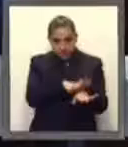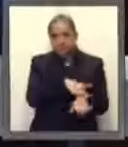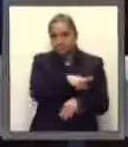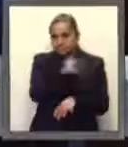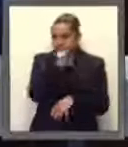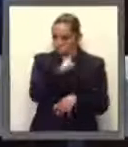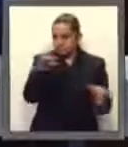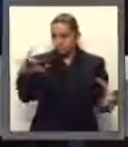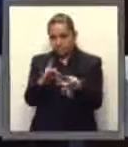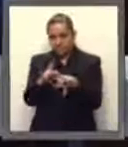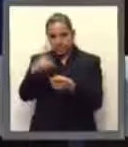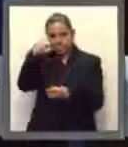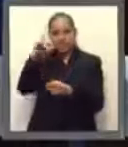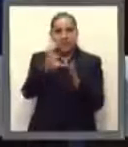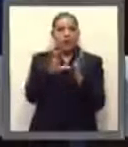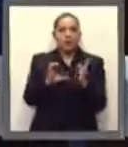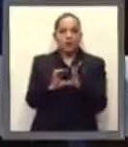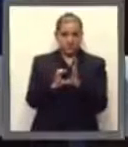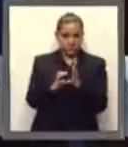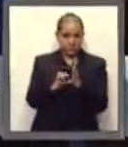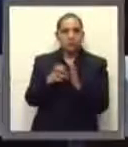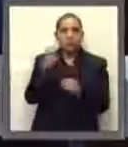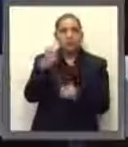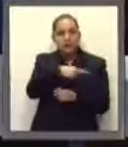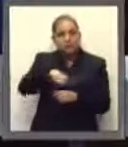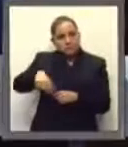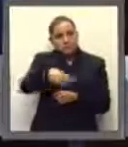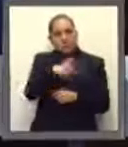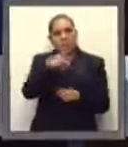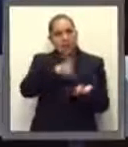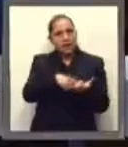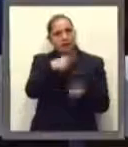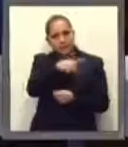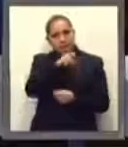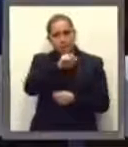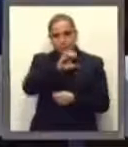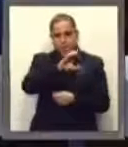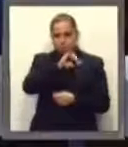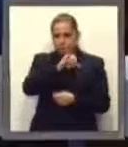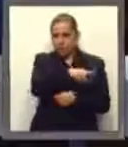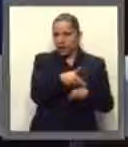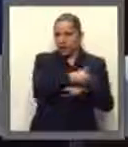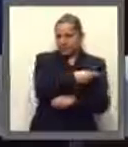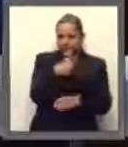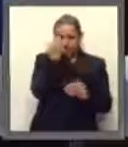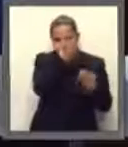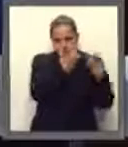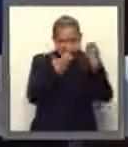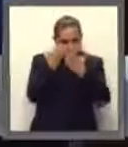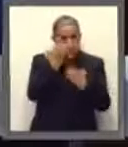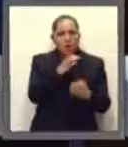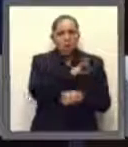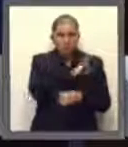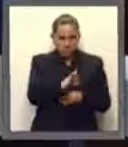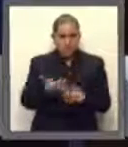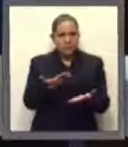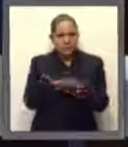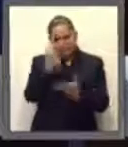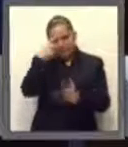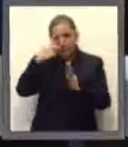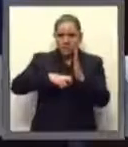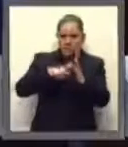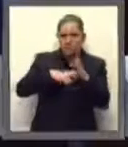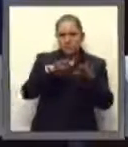constitucional de las interpretaciones provistas por la Suprema Corte de Justicia, podrán ser corregidas las omisiones